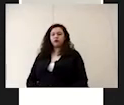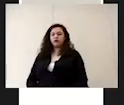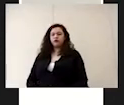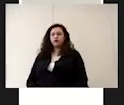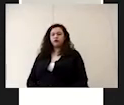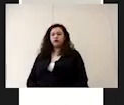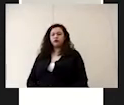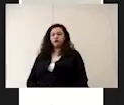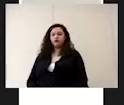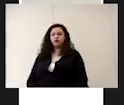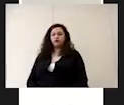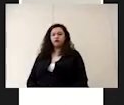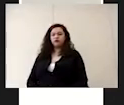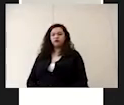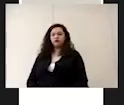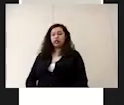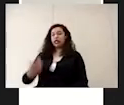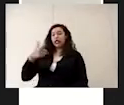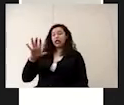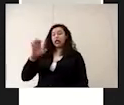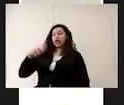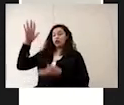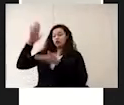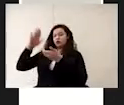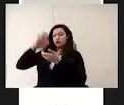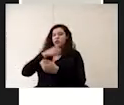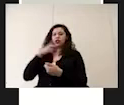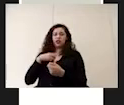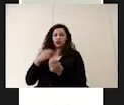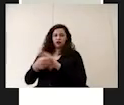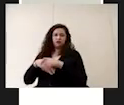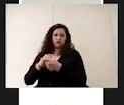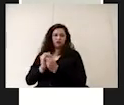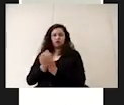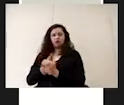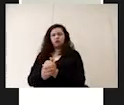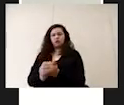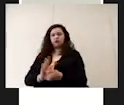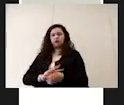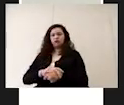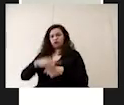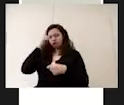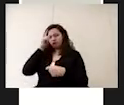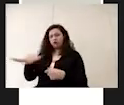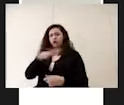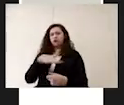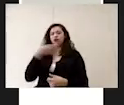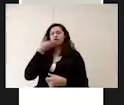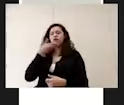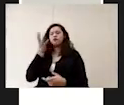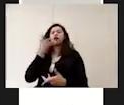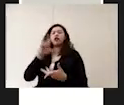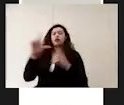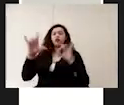debe haber dispensadores de gel en los en las áreas de uso común en la entrada de los laboratorios